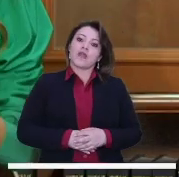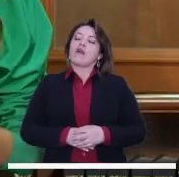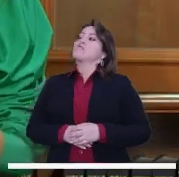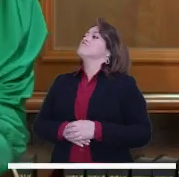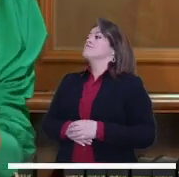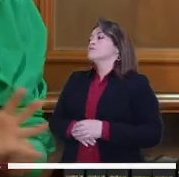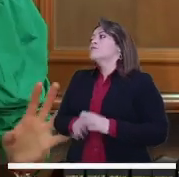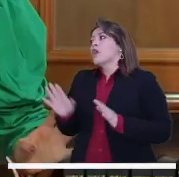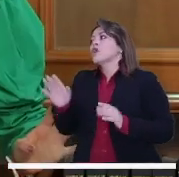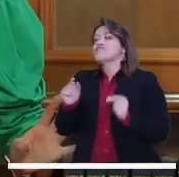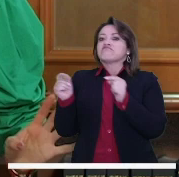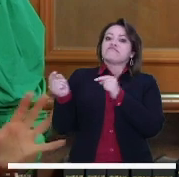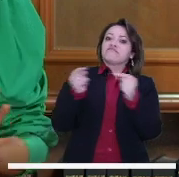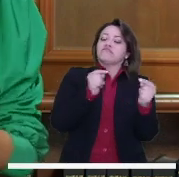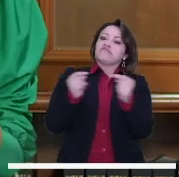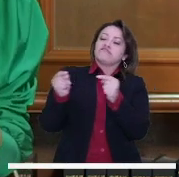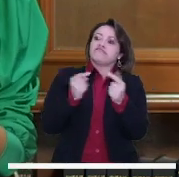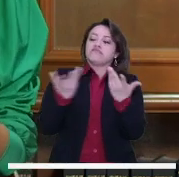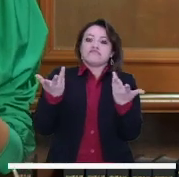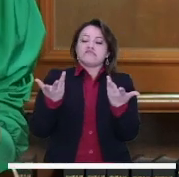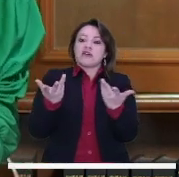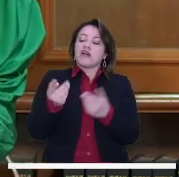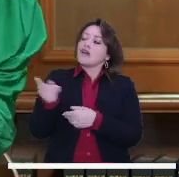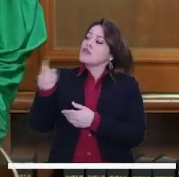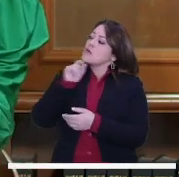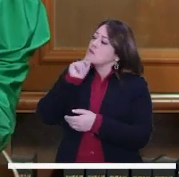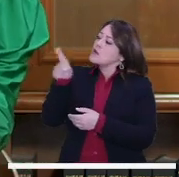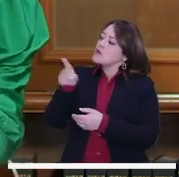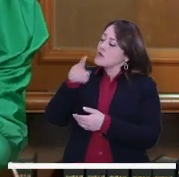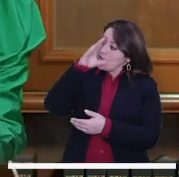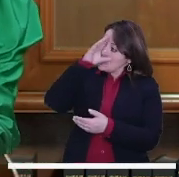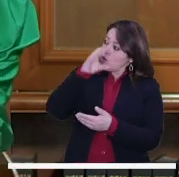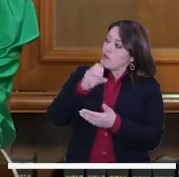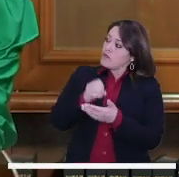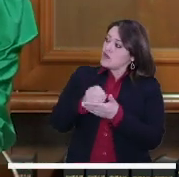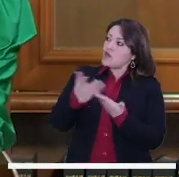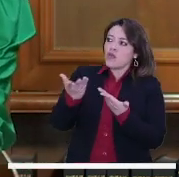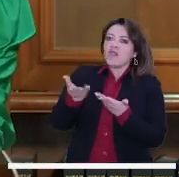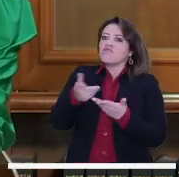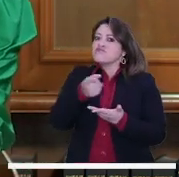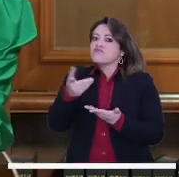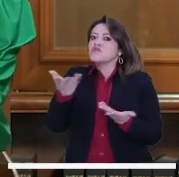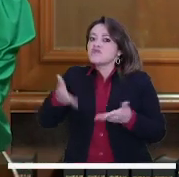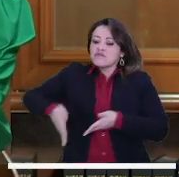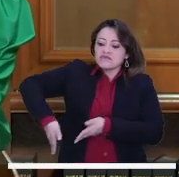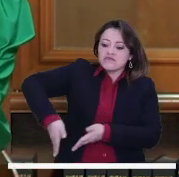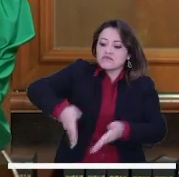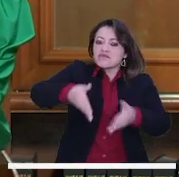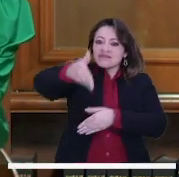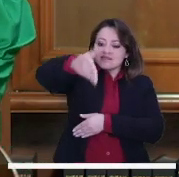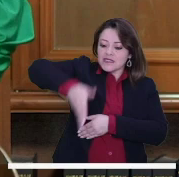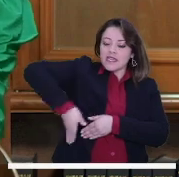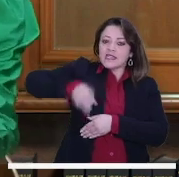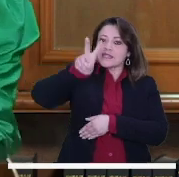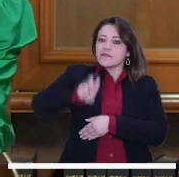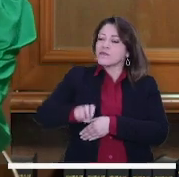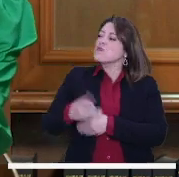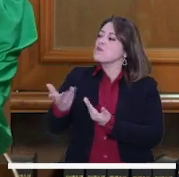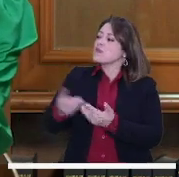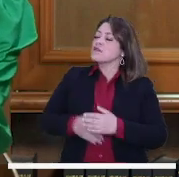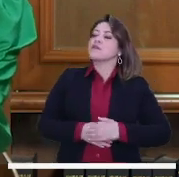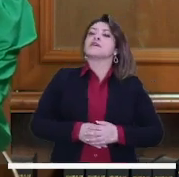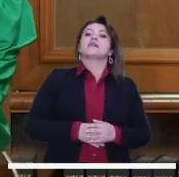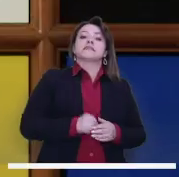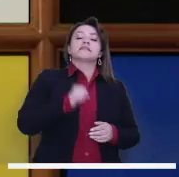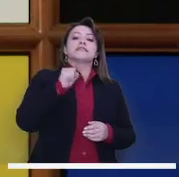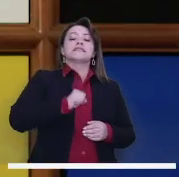mucha polémica, obviamente despierta todo esto. Usted comparte la visión que nos plantea en cuanto a ese corredor el concejal